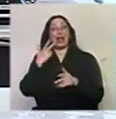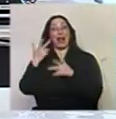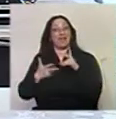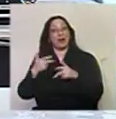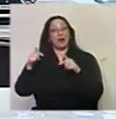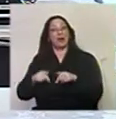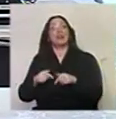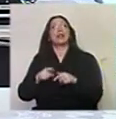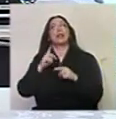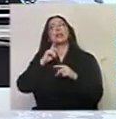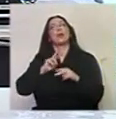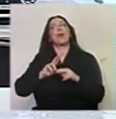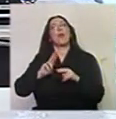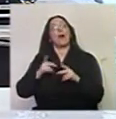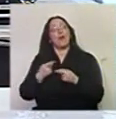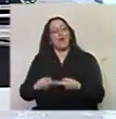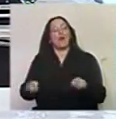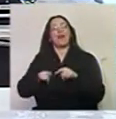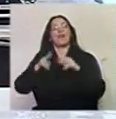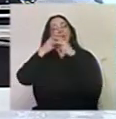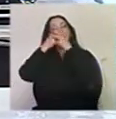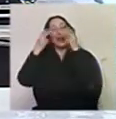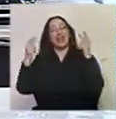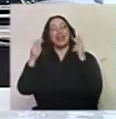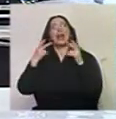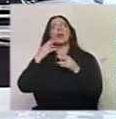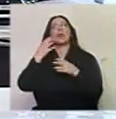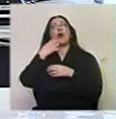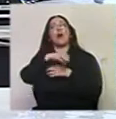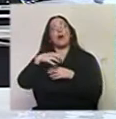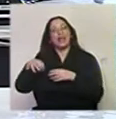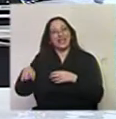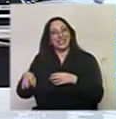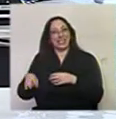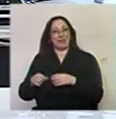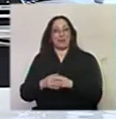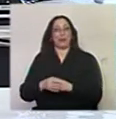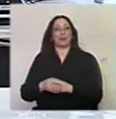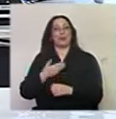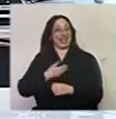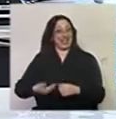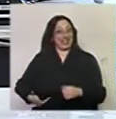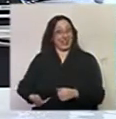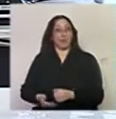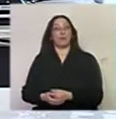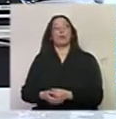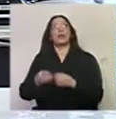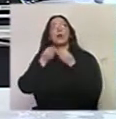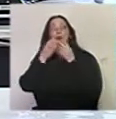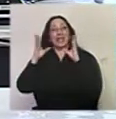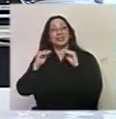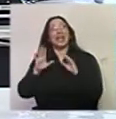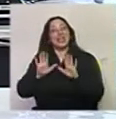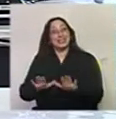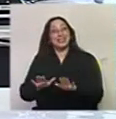esa revitalización general de los organismos, de los entes, parecería, del Estado. Buenas noches. ¿Es así